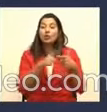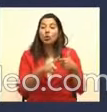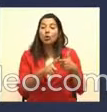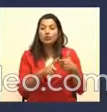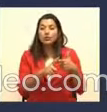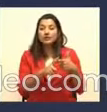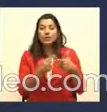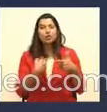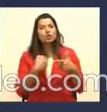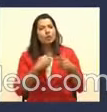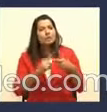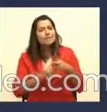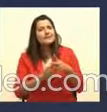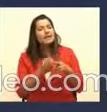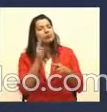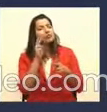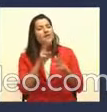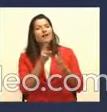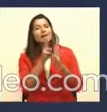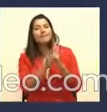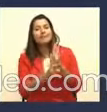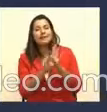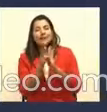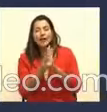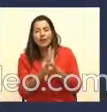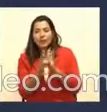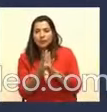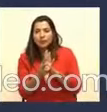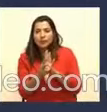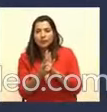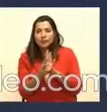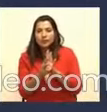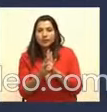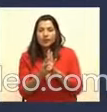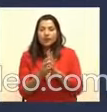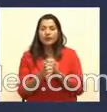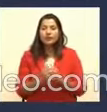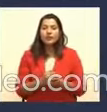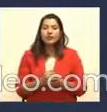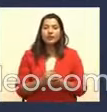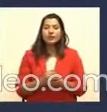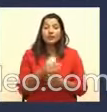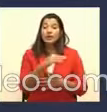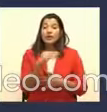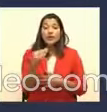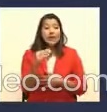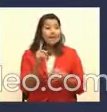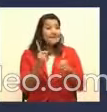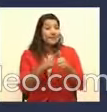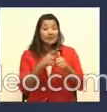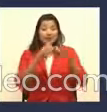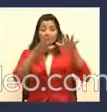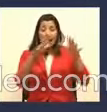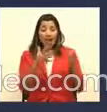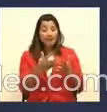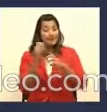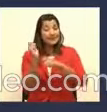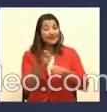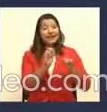empezamos a ver, hicimos una, un mini, una mini y nos quedó tan linda, vieras que